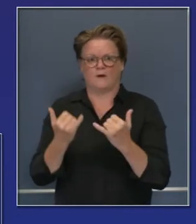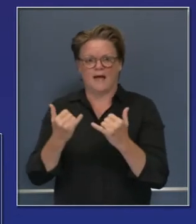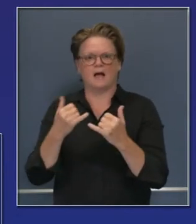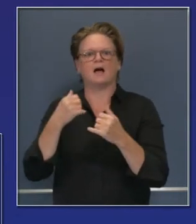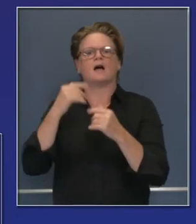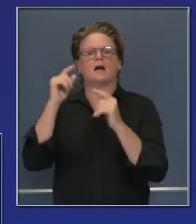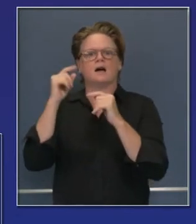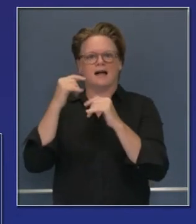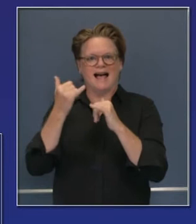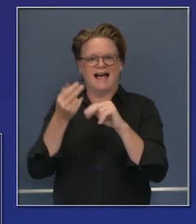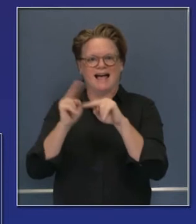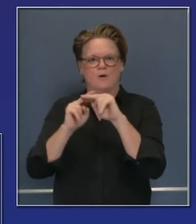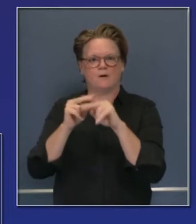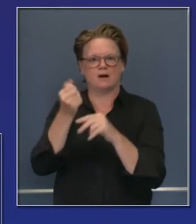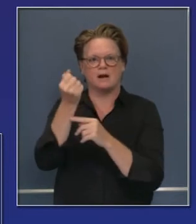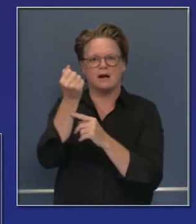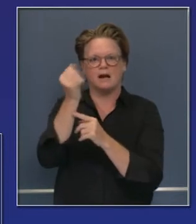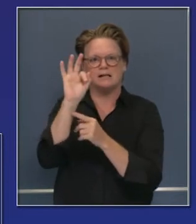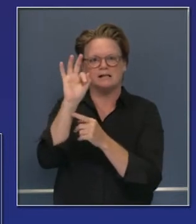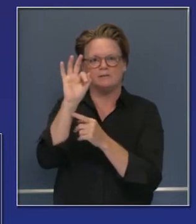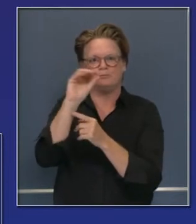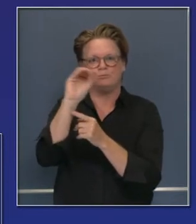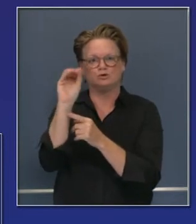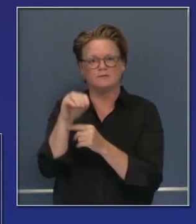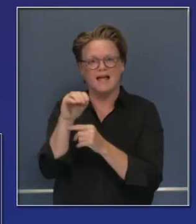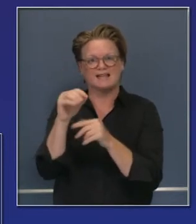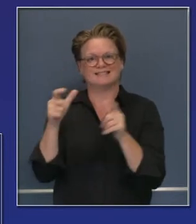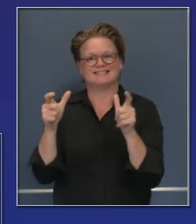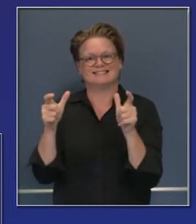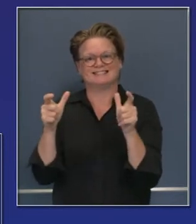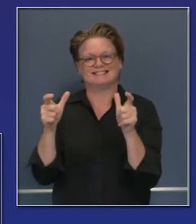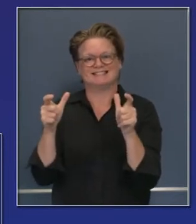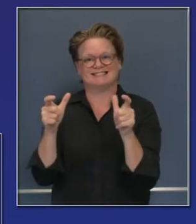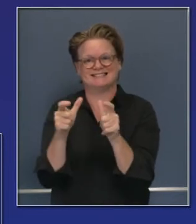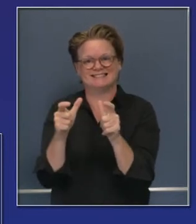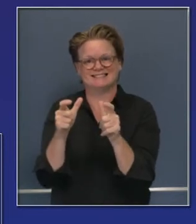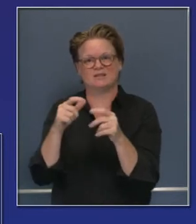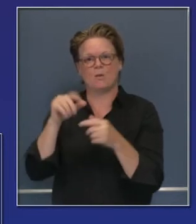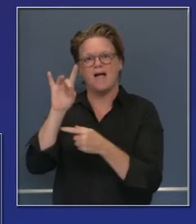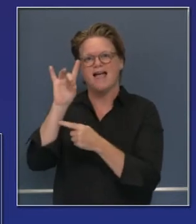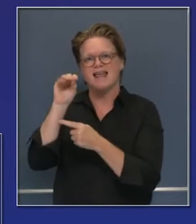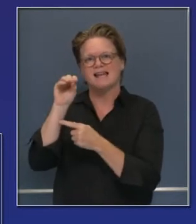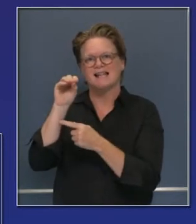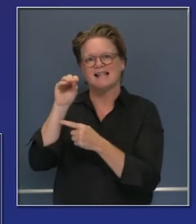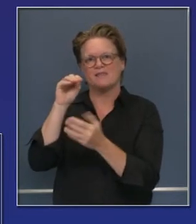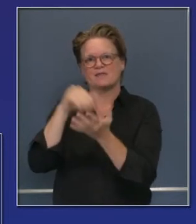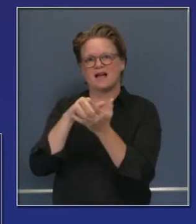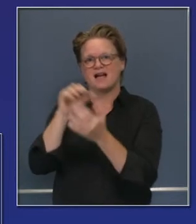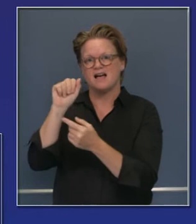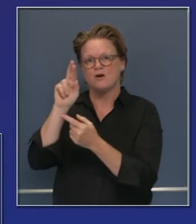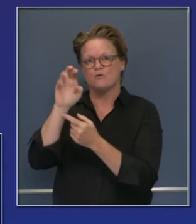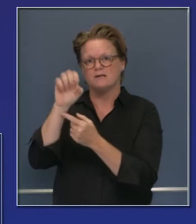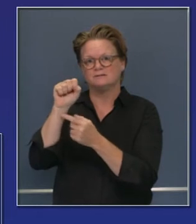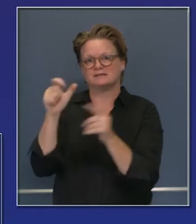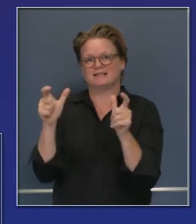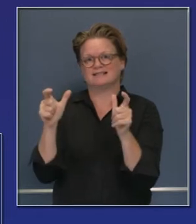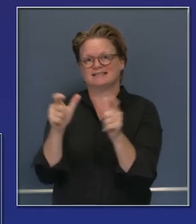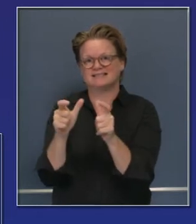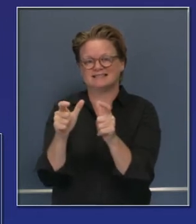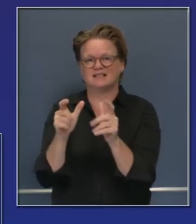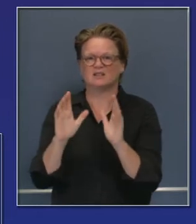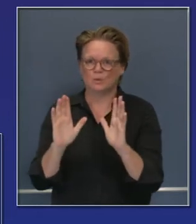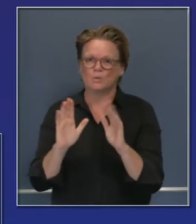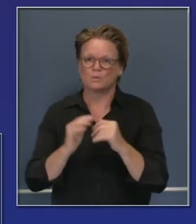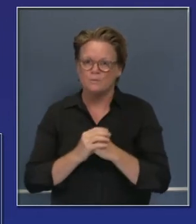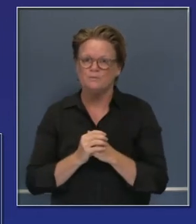fue el lunes, hoy se hizo un poco más de progreso, 19% contenido con 80,000 acres incendiados. Entonces, se mueven